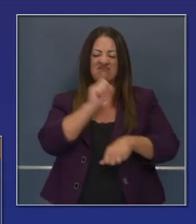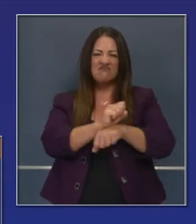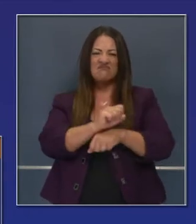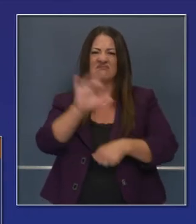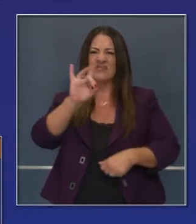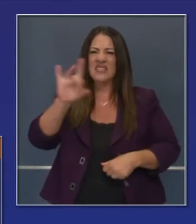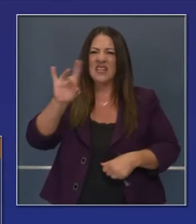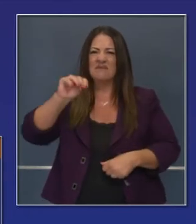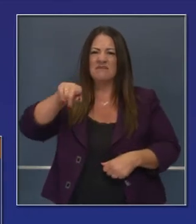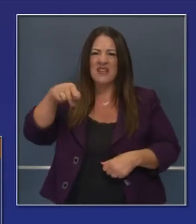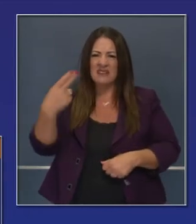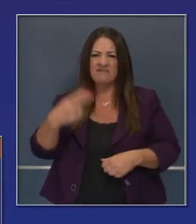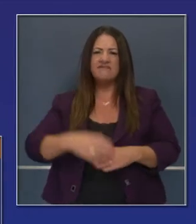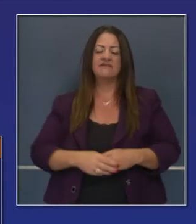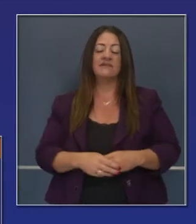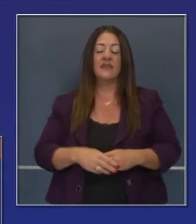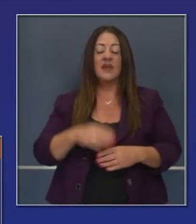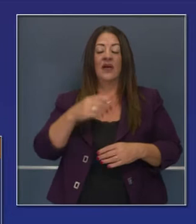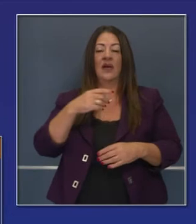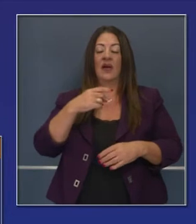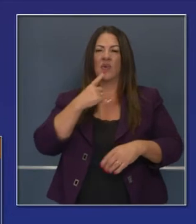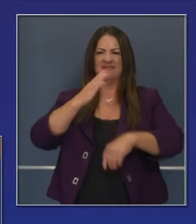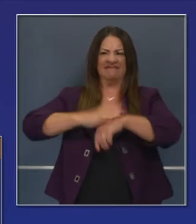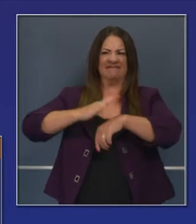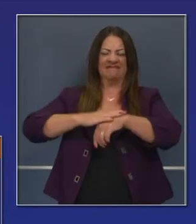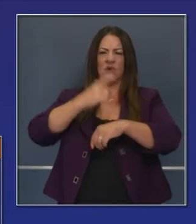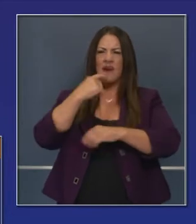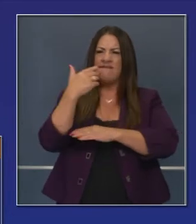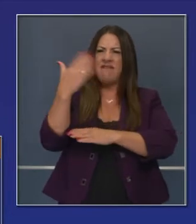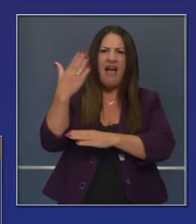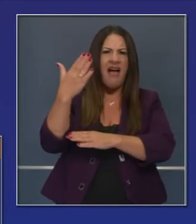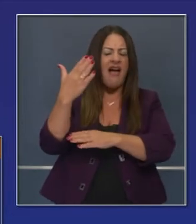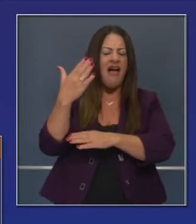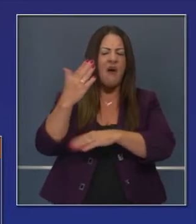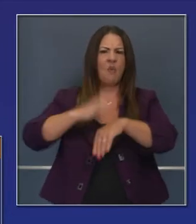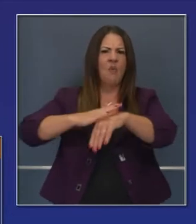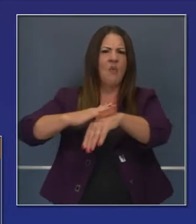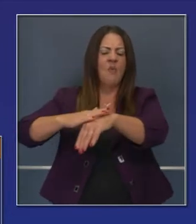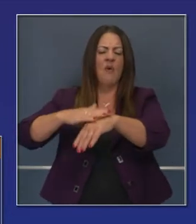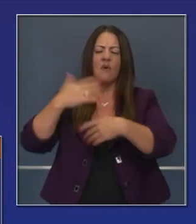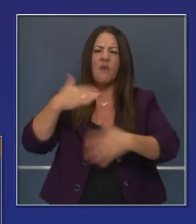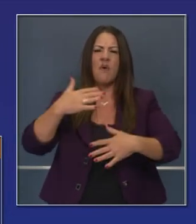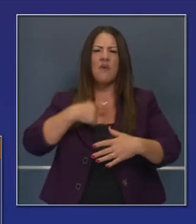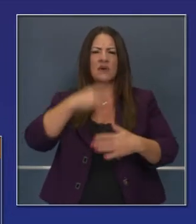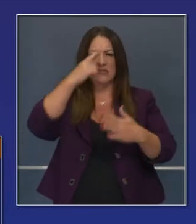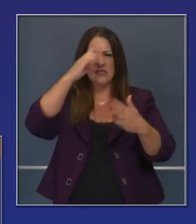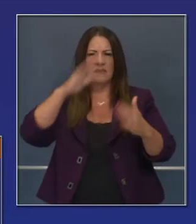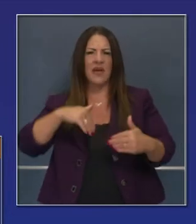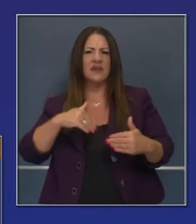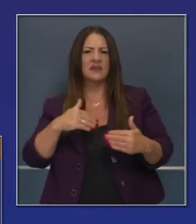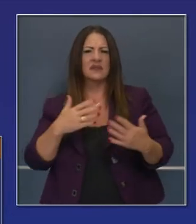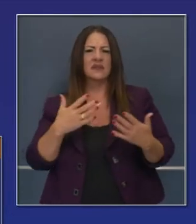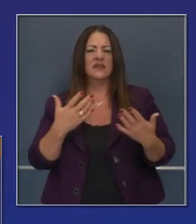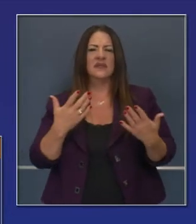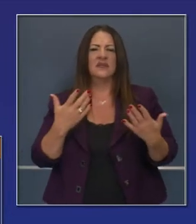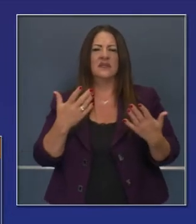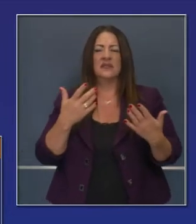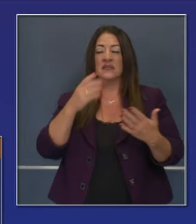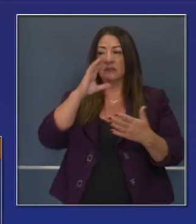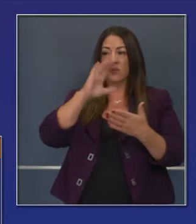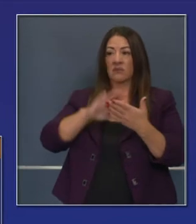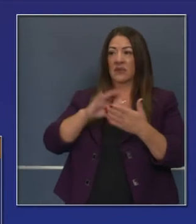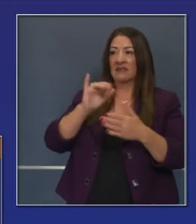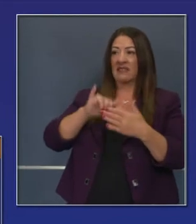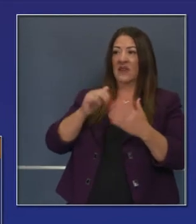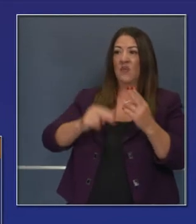de Orange. Así que tenemos alertas de banderas rojas que anticipamos que terminarán hoy en el norte de California.